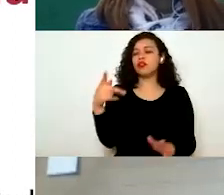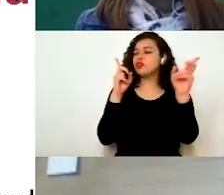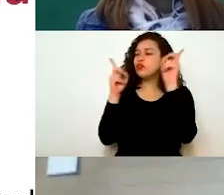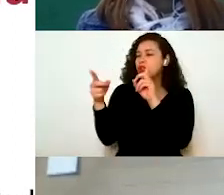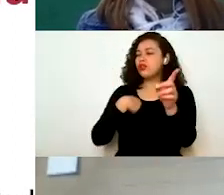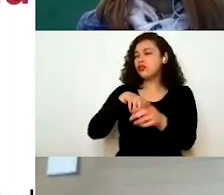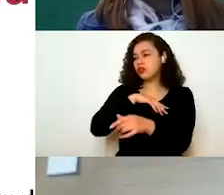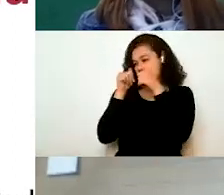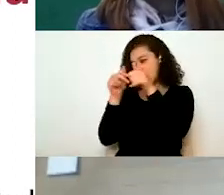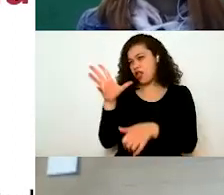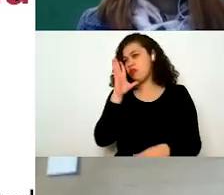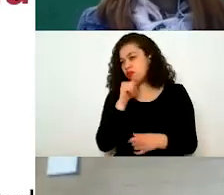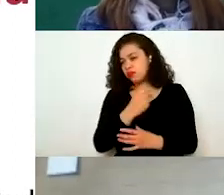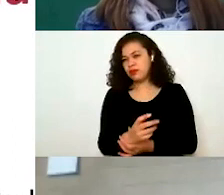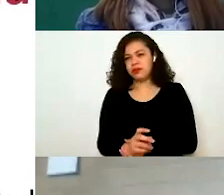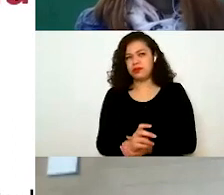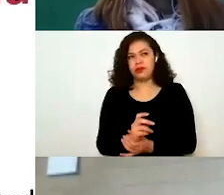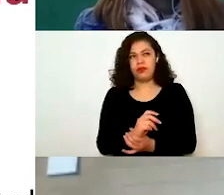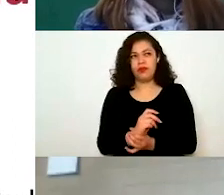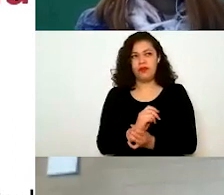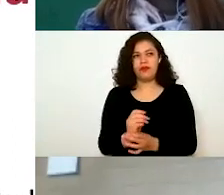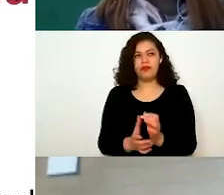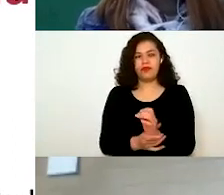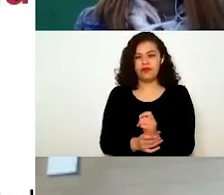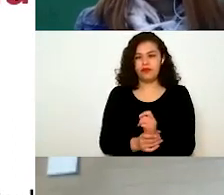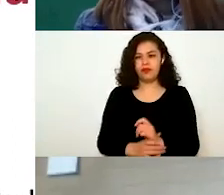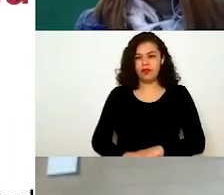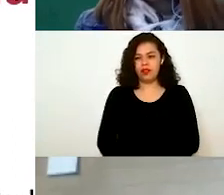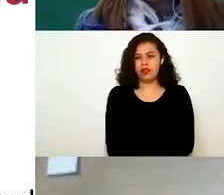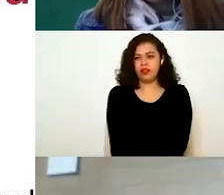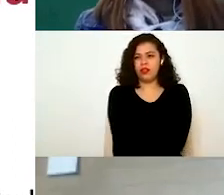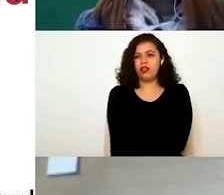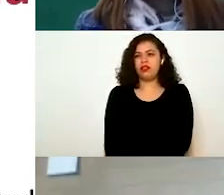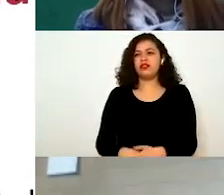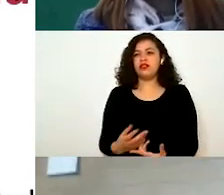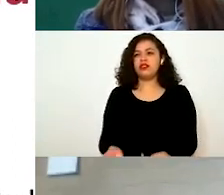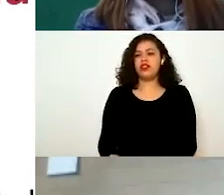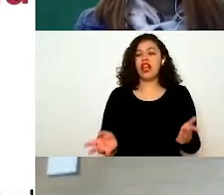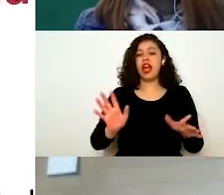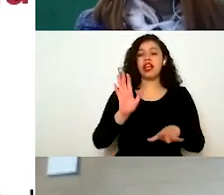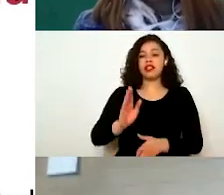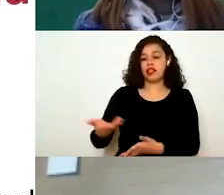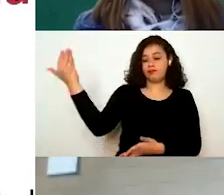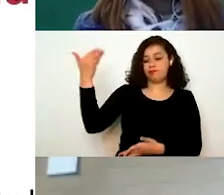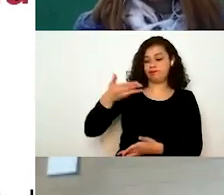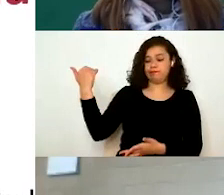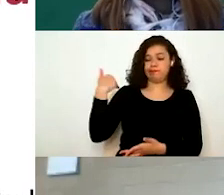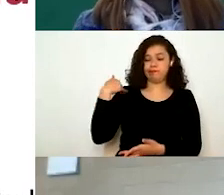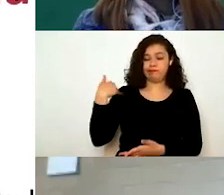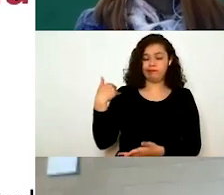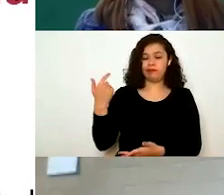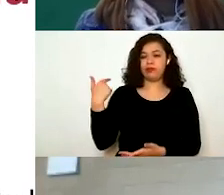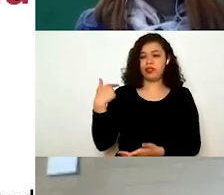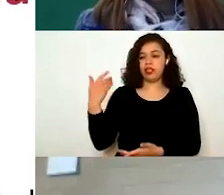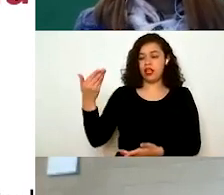pudimos atender en ese momento. Entonces, bueno, así es muy importante el seguimiento que nosotros damos a las solicitudes que se les da, que